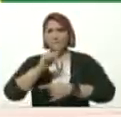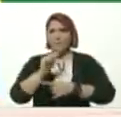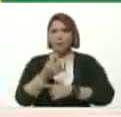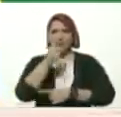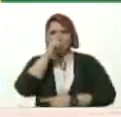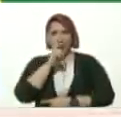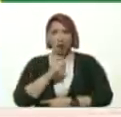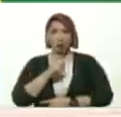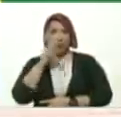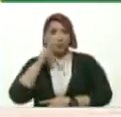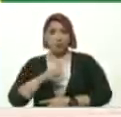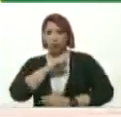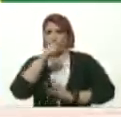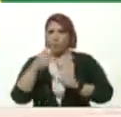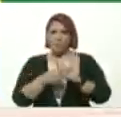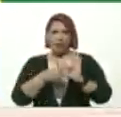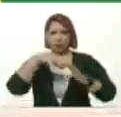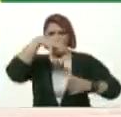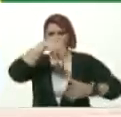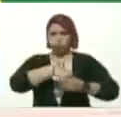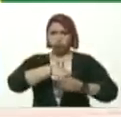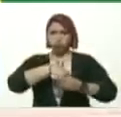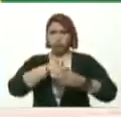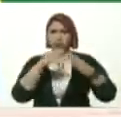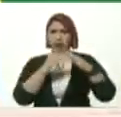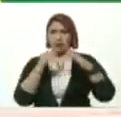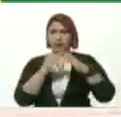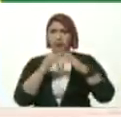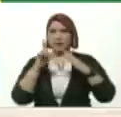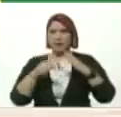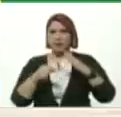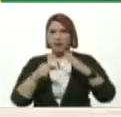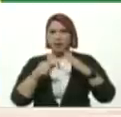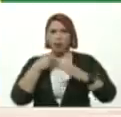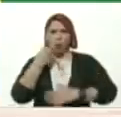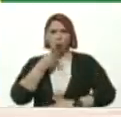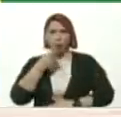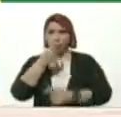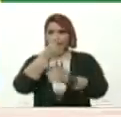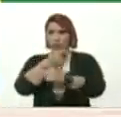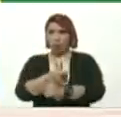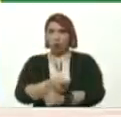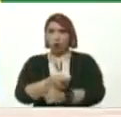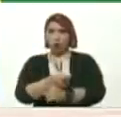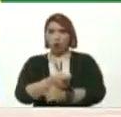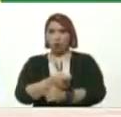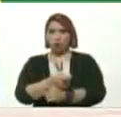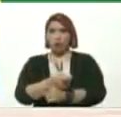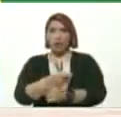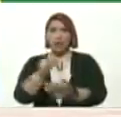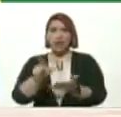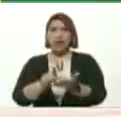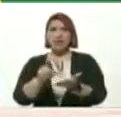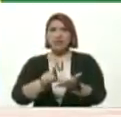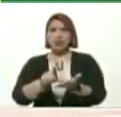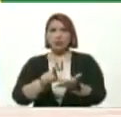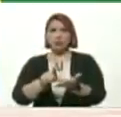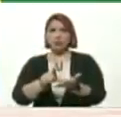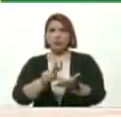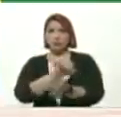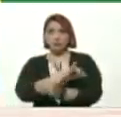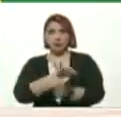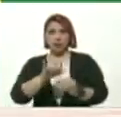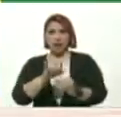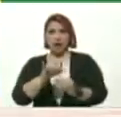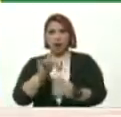visto Completico En su casa Muchachos Que se graduaron Y muchachas De los liceos Y ya están